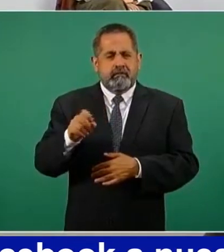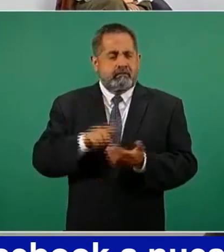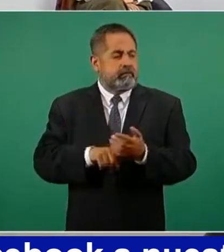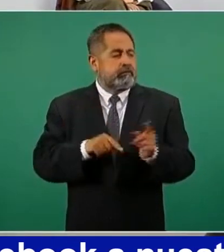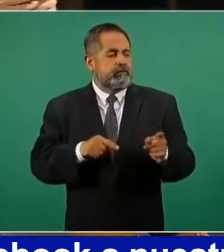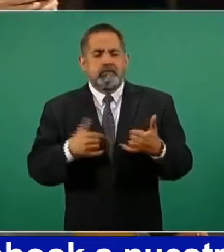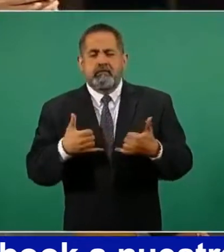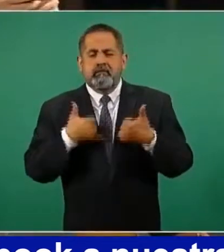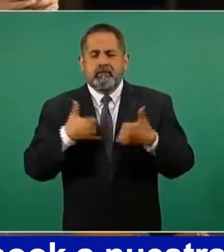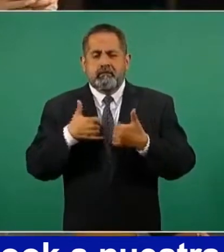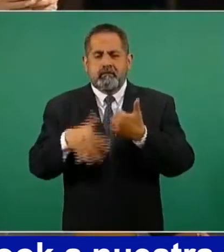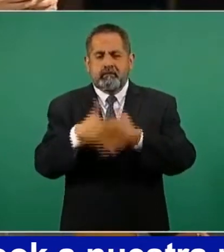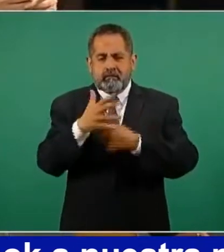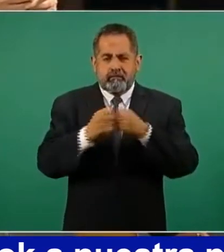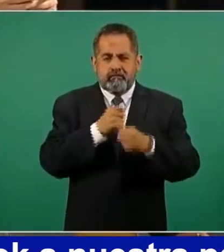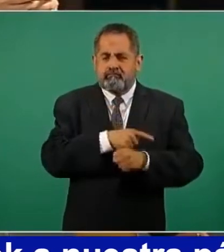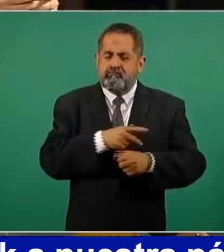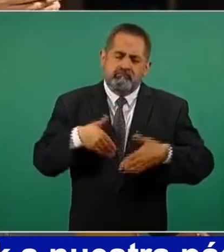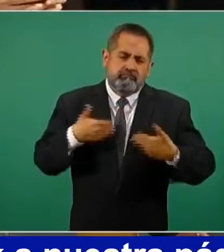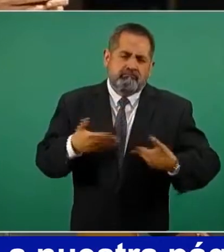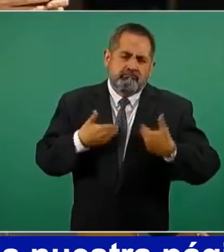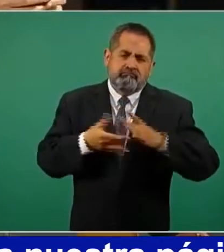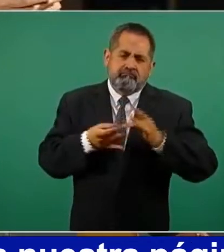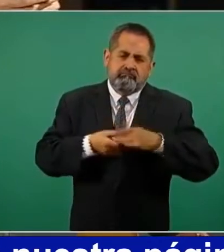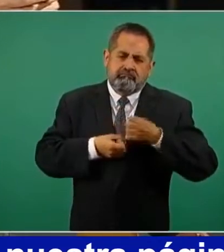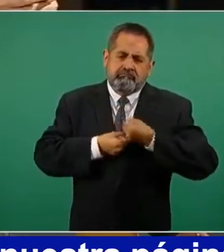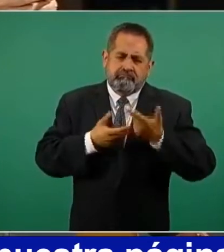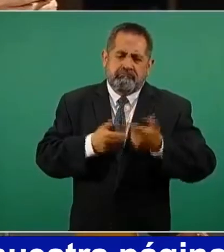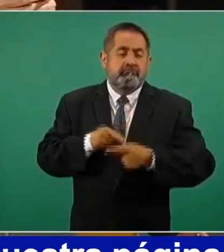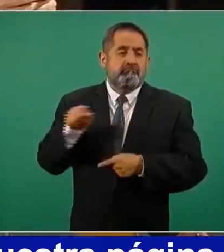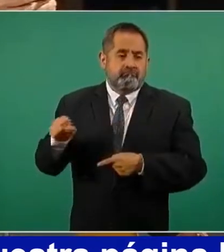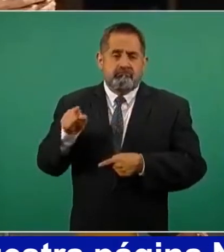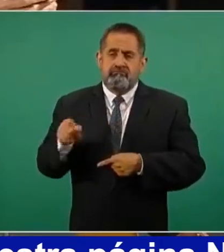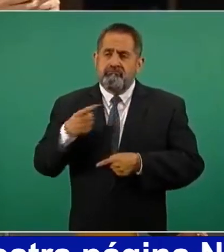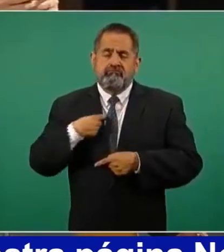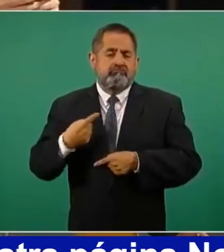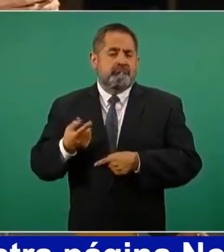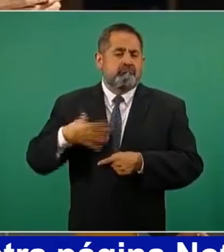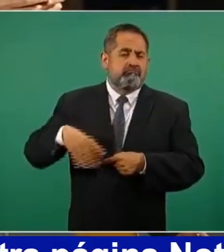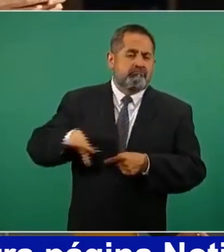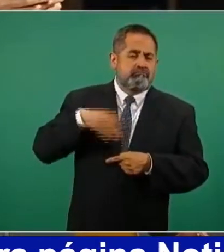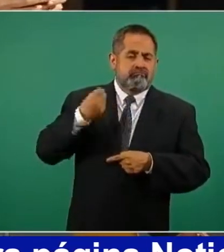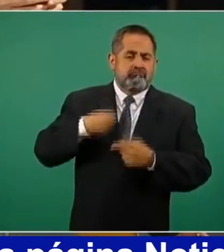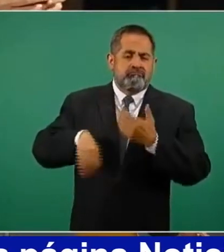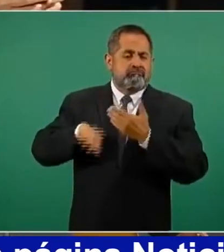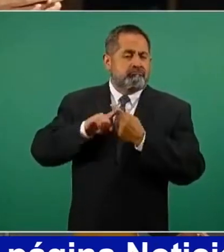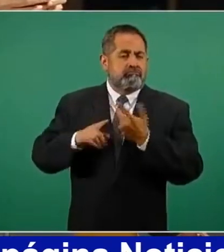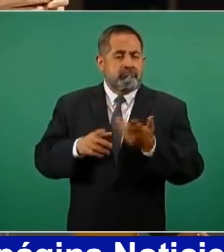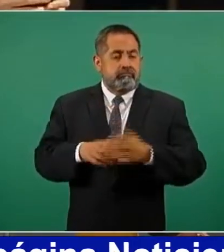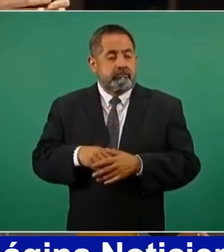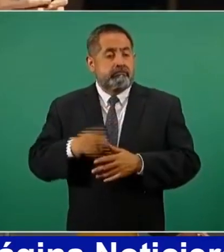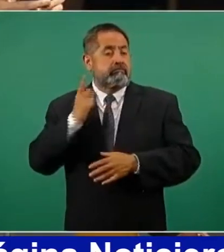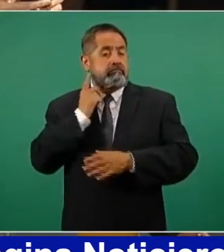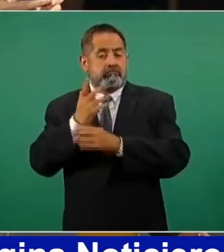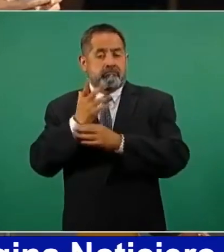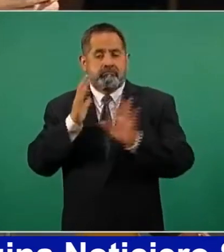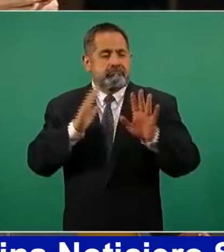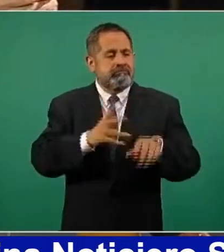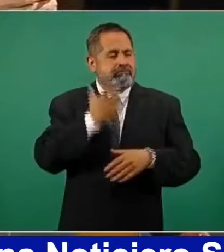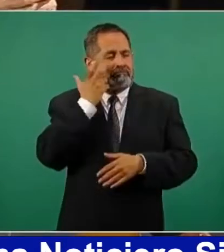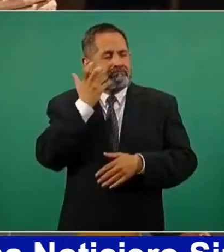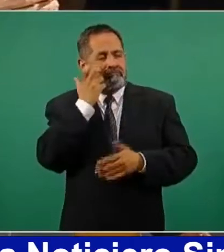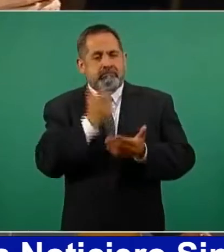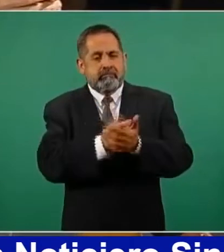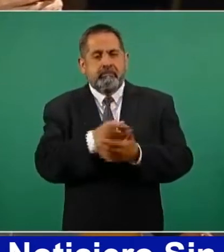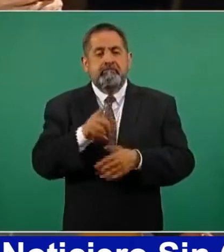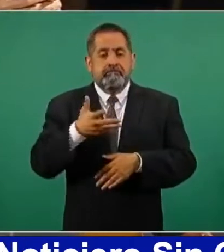años que ha narrado dramáticamente cómo fue este abuso. El diputado dice que es un intento de extorsión, pero